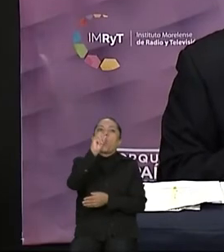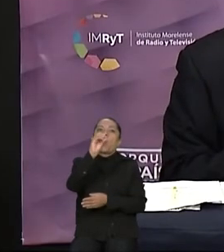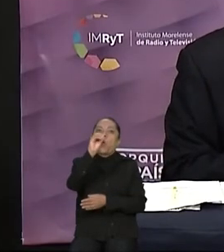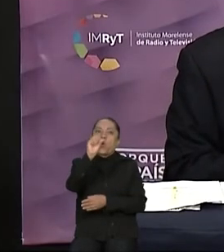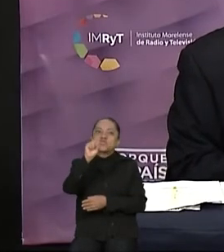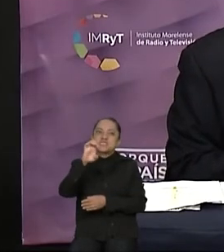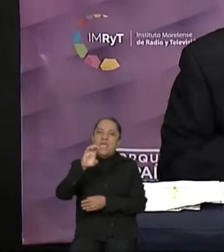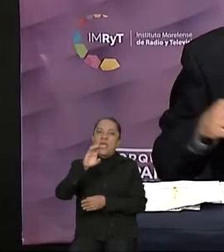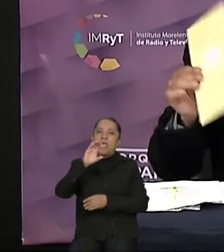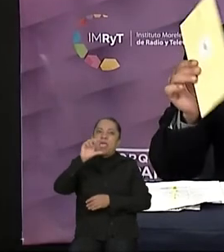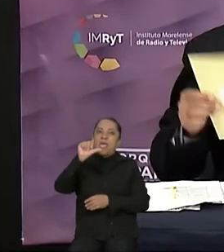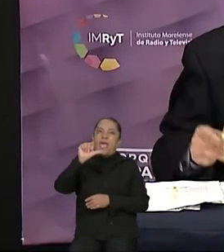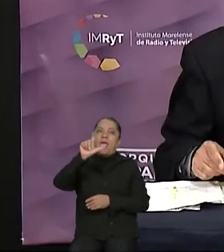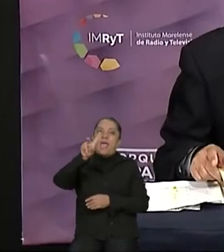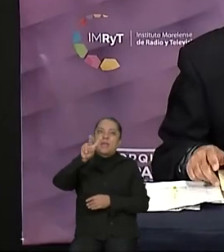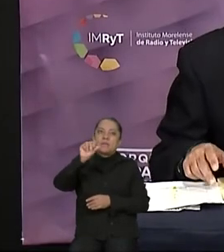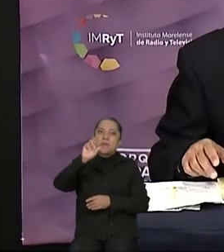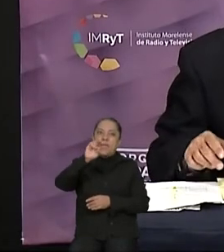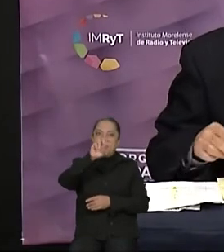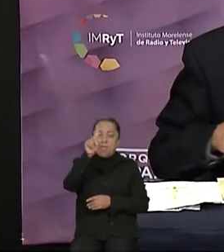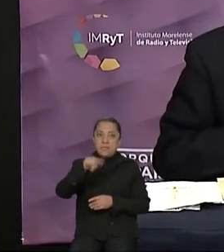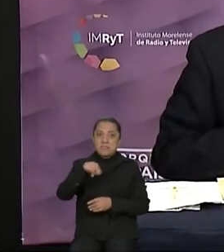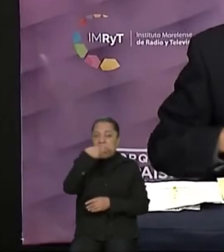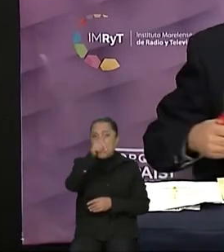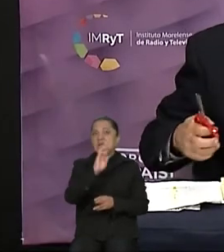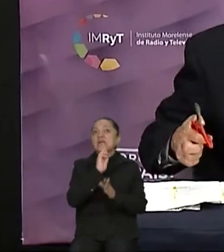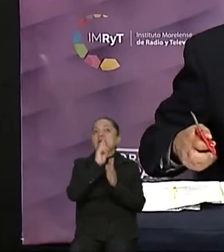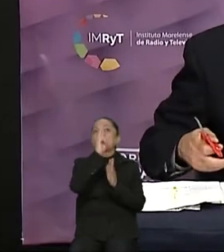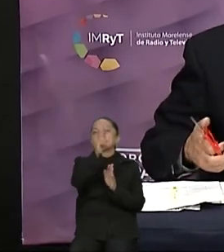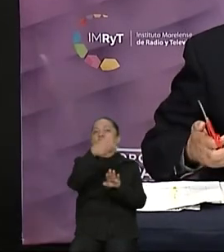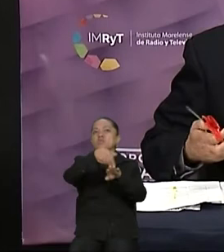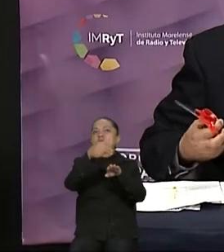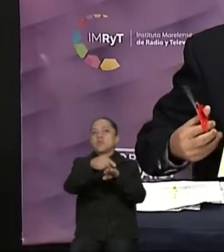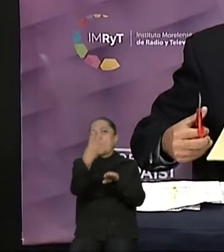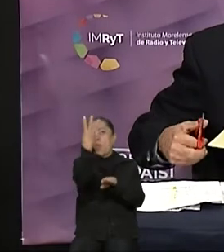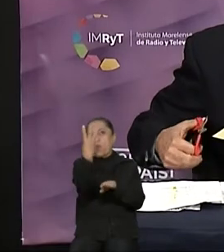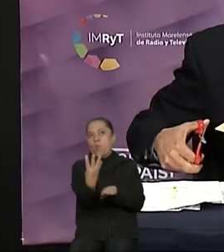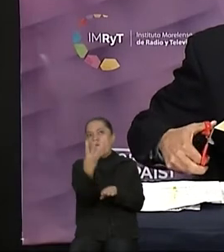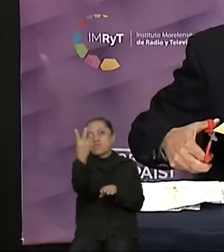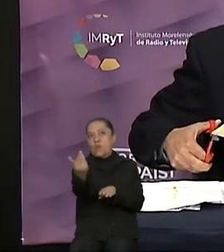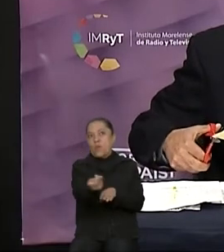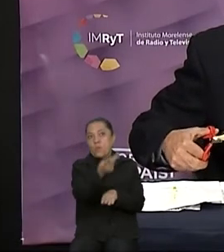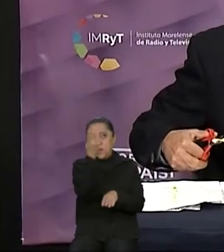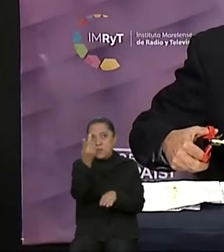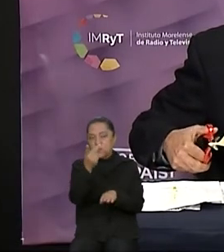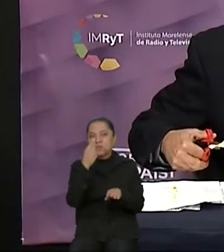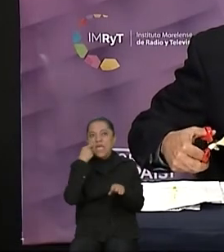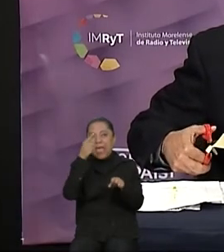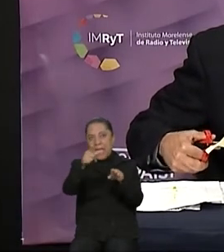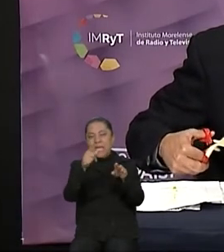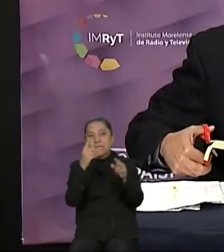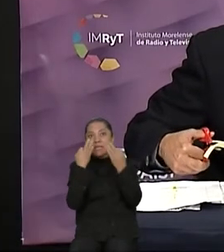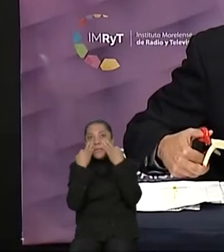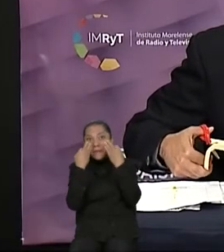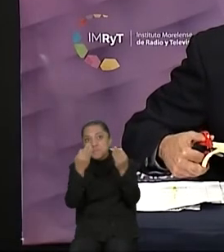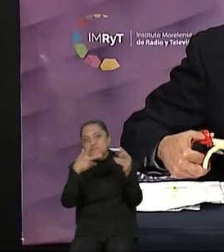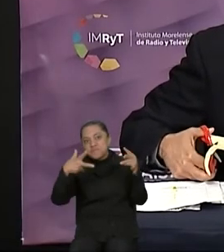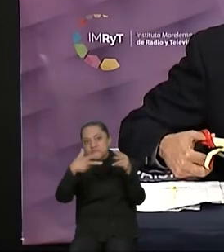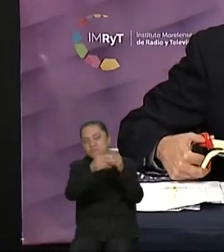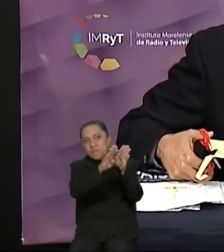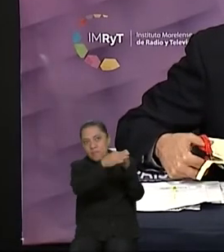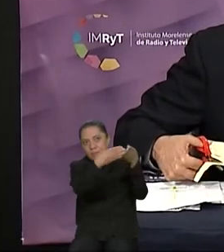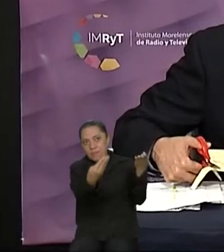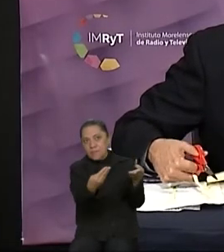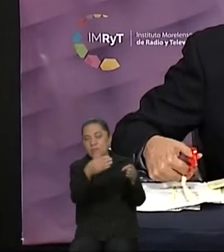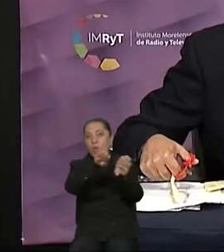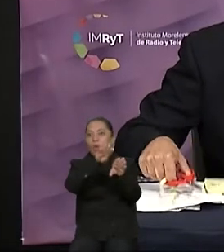la pregunta número cuatro. Lo vamos a abrir frente a todos ustedes para plantearla directamente como llegó en el sobre que ya les